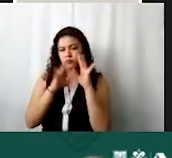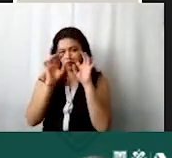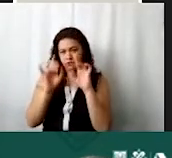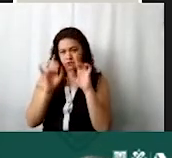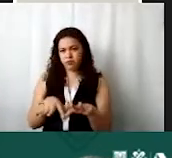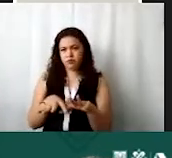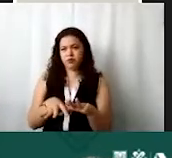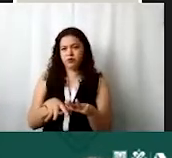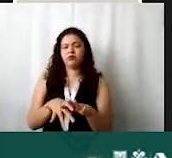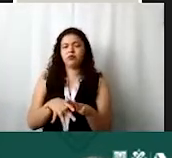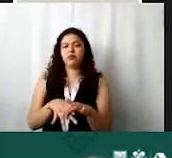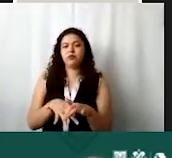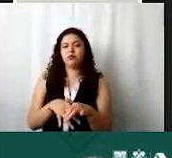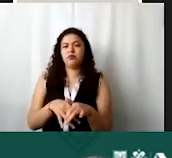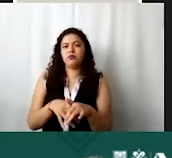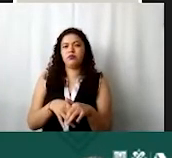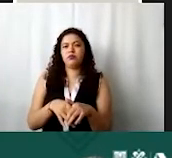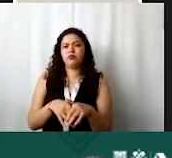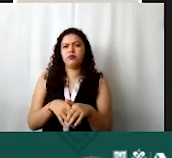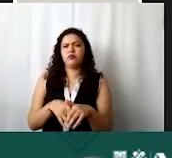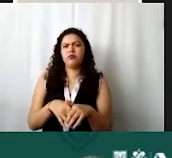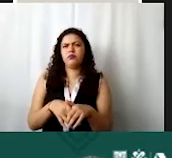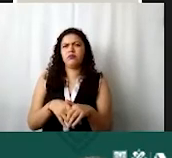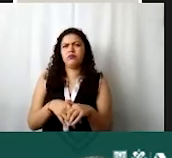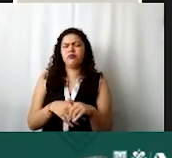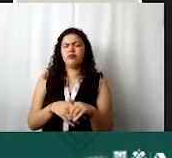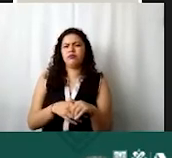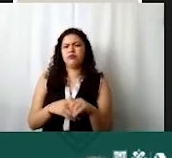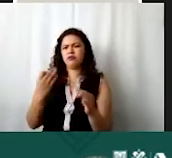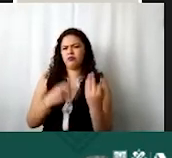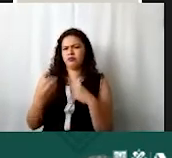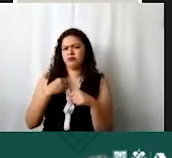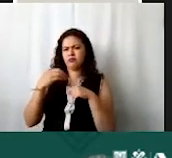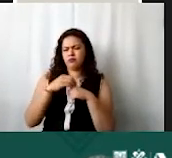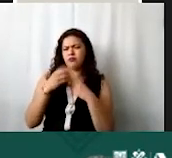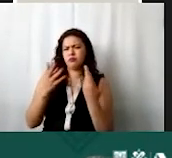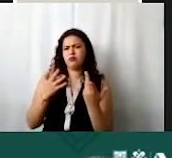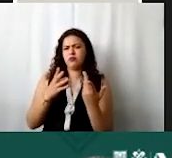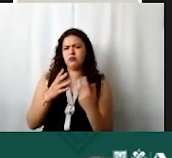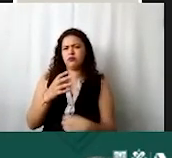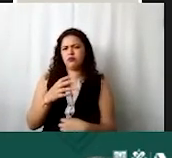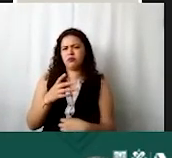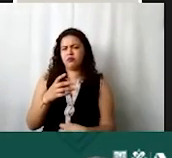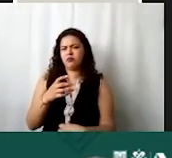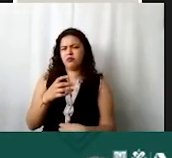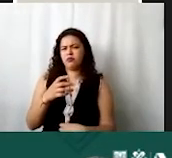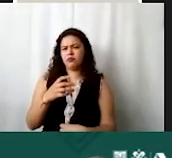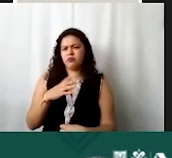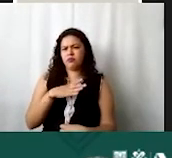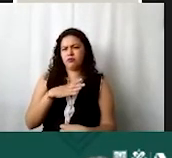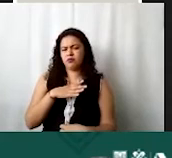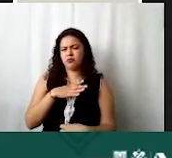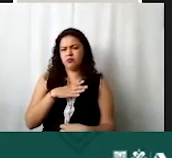problema en esencia debe de traer todo lo que aquí señalamos y si gustan bueno con todo gusto se proporcionan los